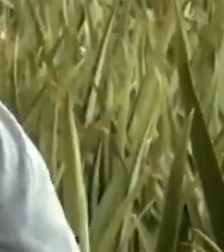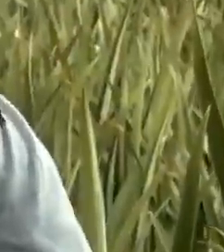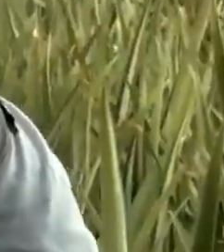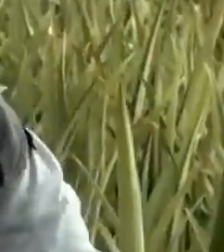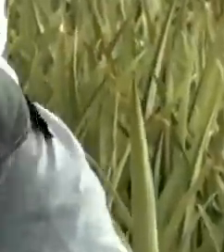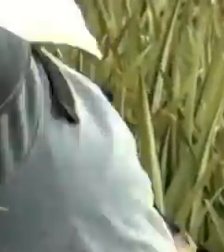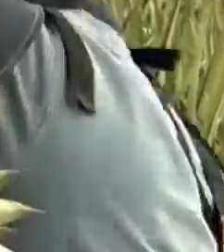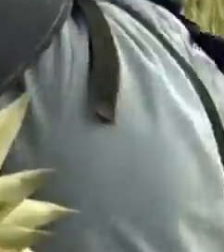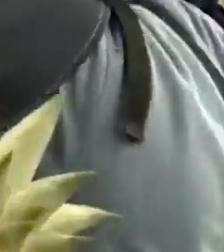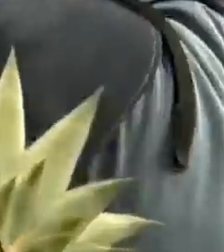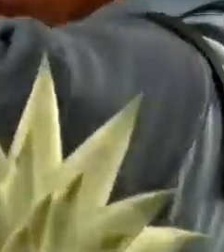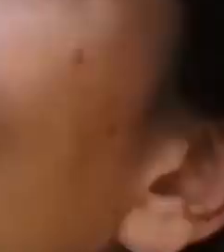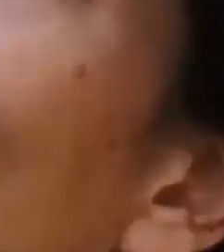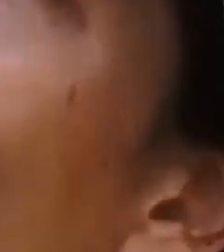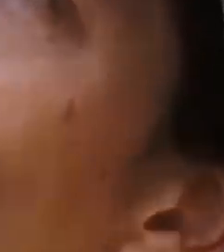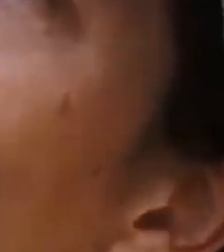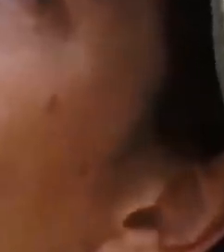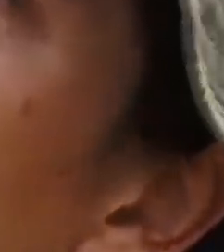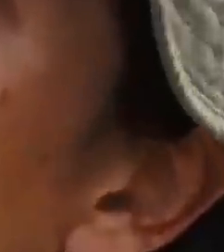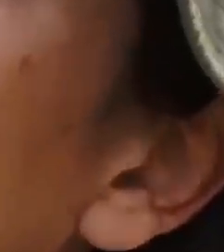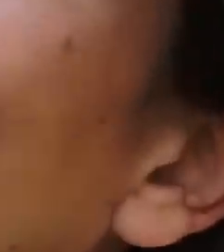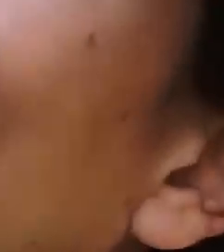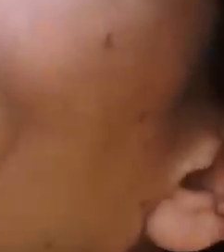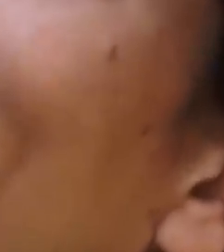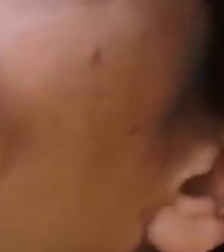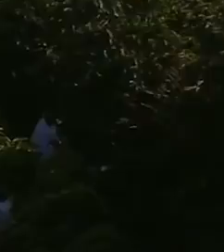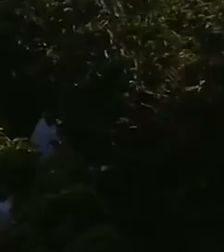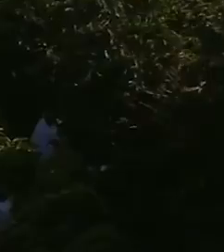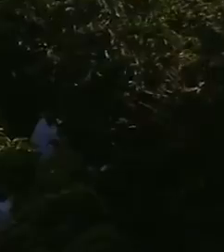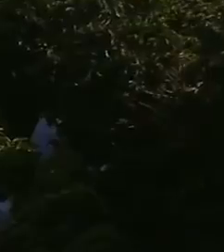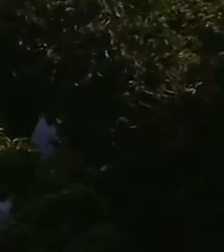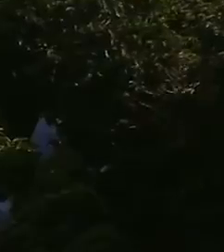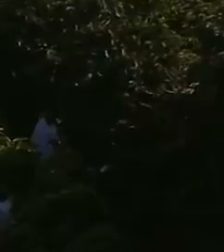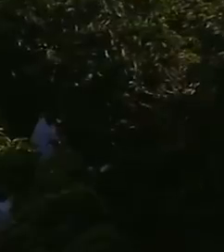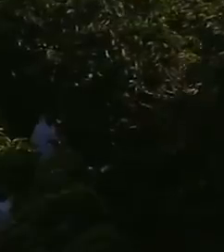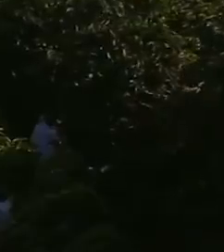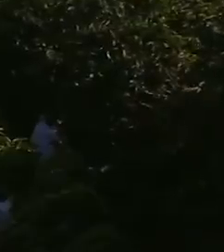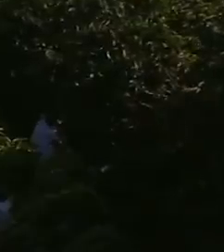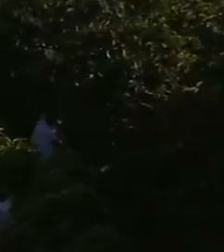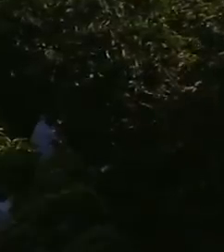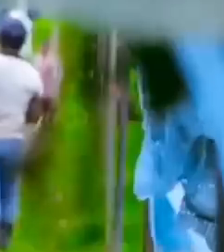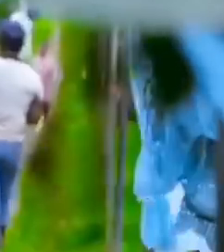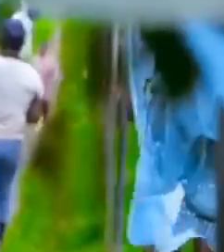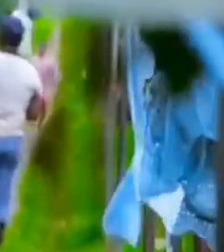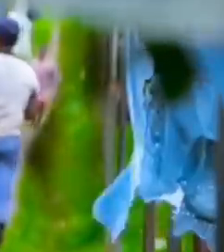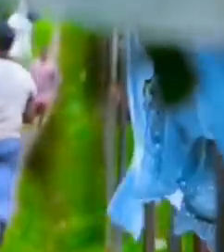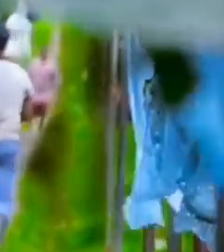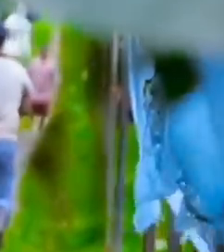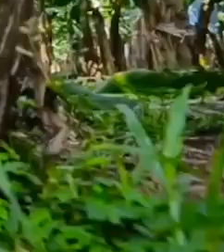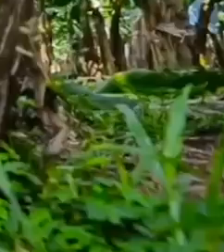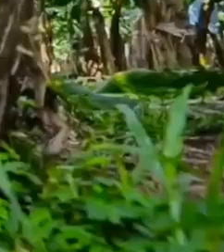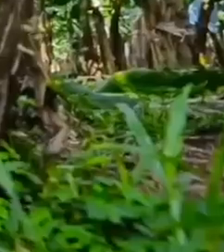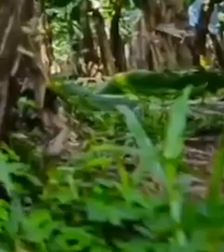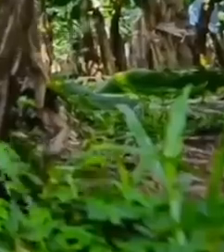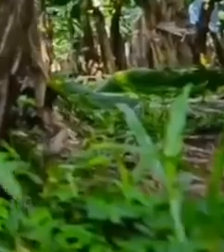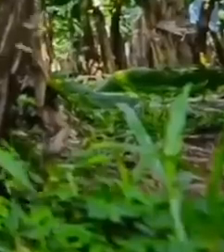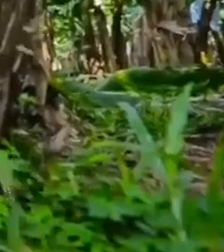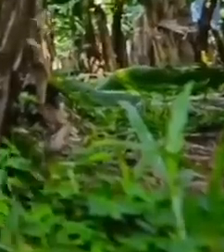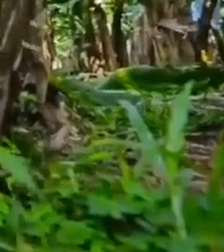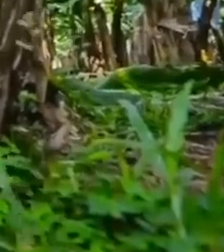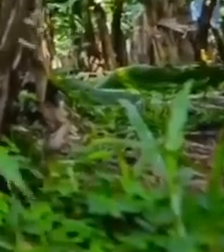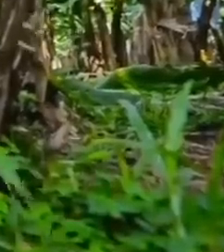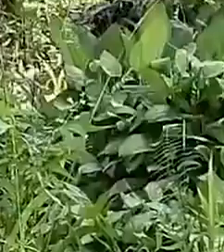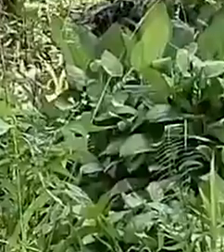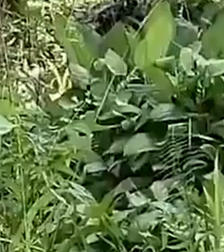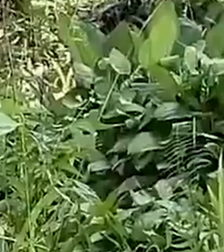Es por esta razón que los Ministerios de Agricultura y Ganadería y Trabajo y Seguridad Social, en conjunto con el sector agroproductivo, hacen un llamado